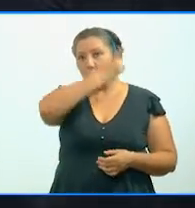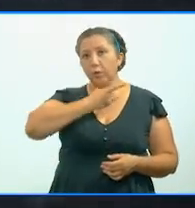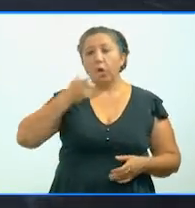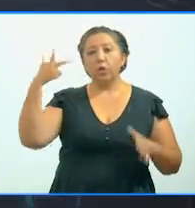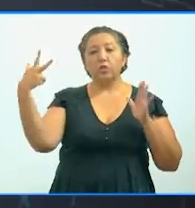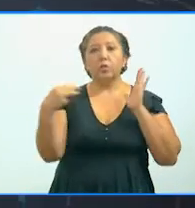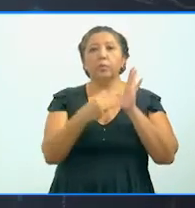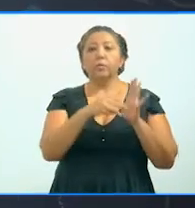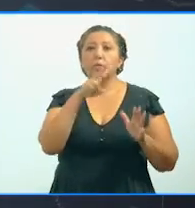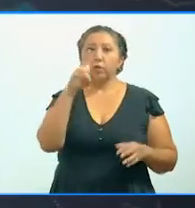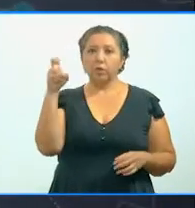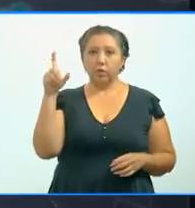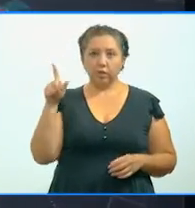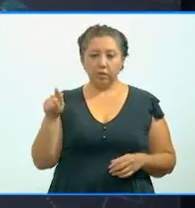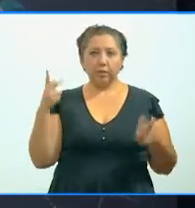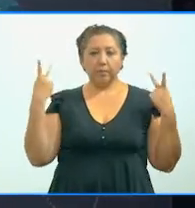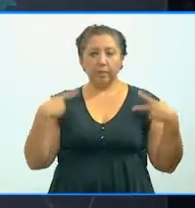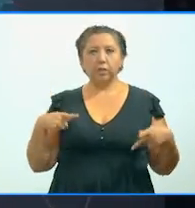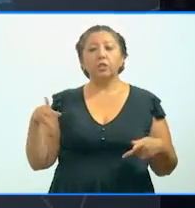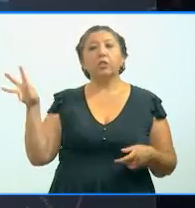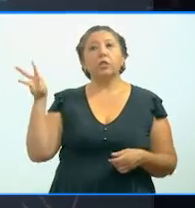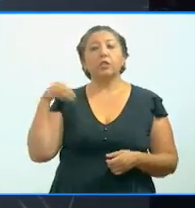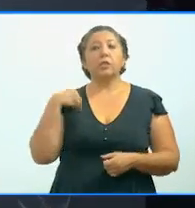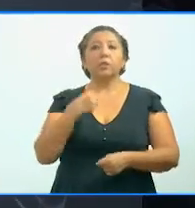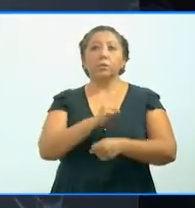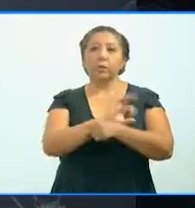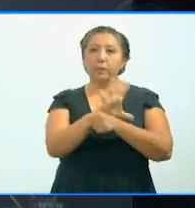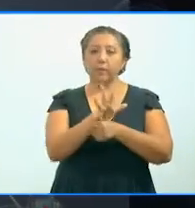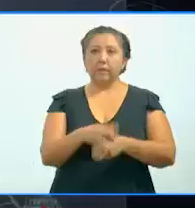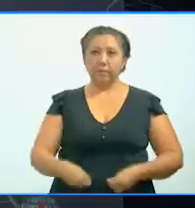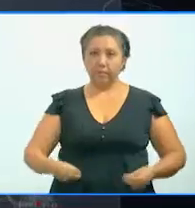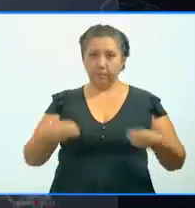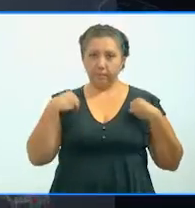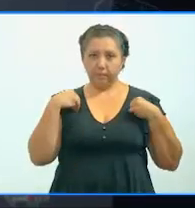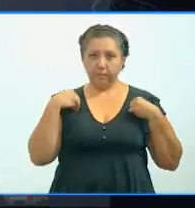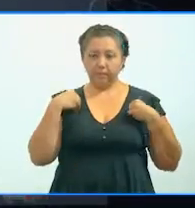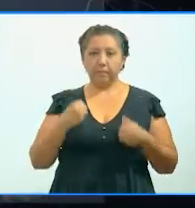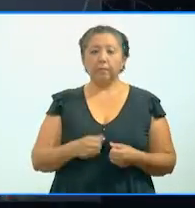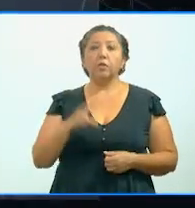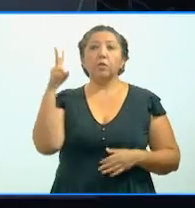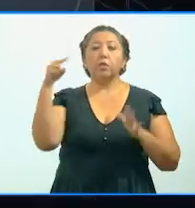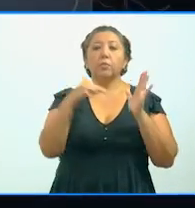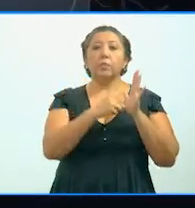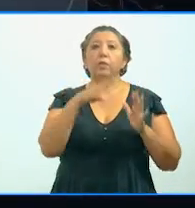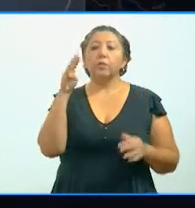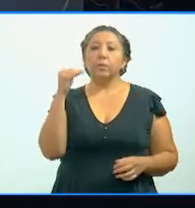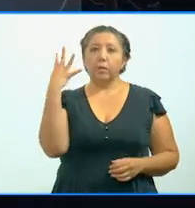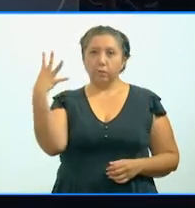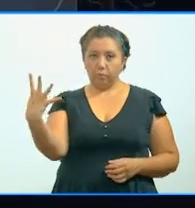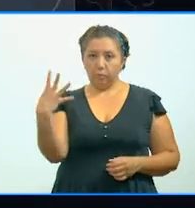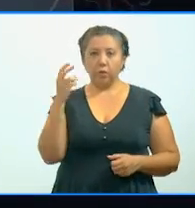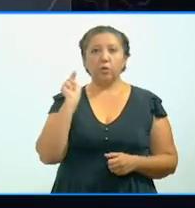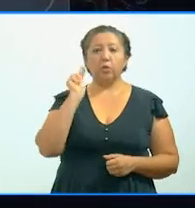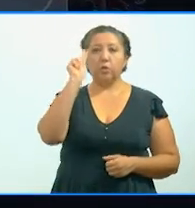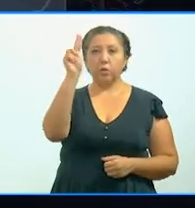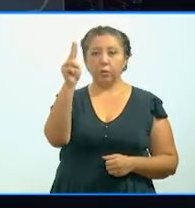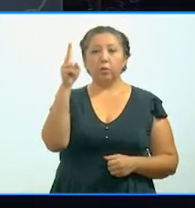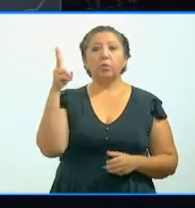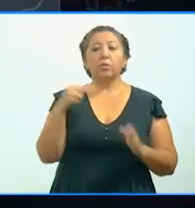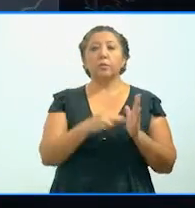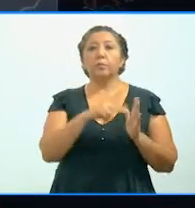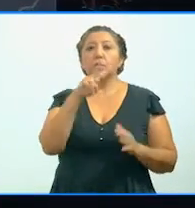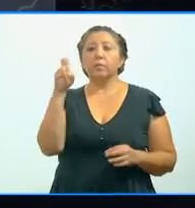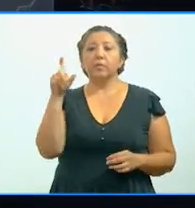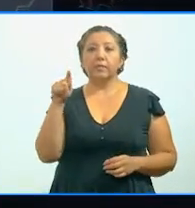8,270 personas contagiadas de coronavirus, que viven 2,094 en la zona norte, 2